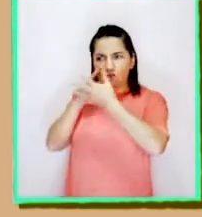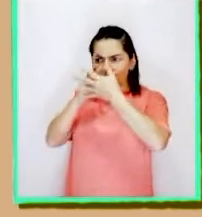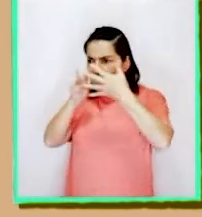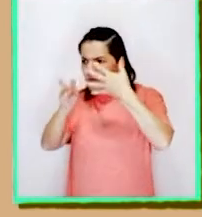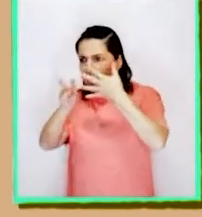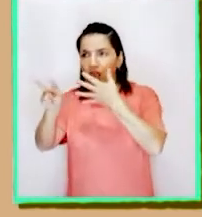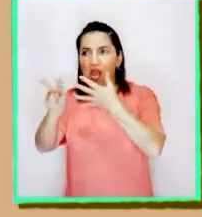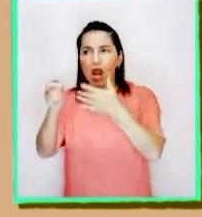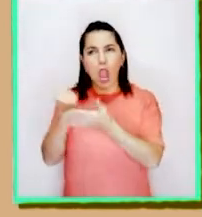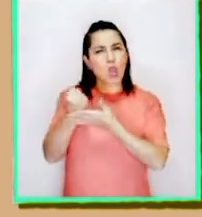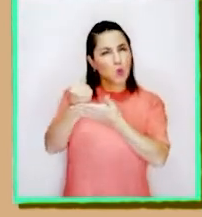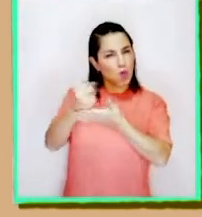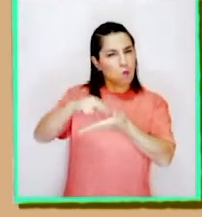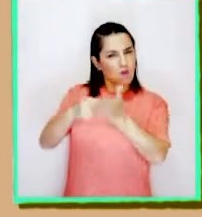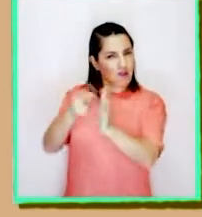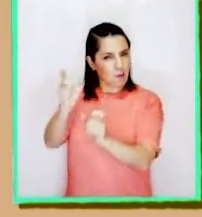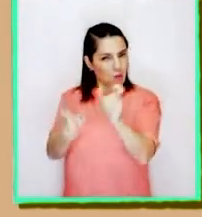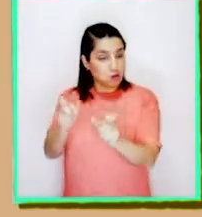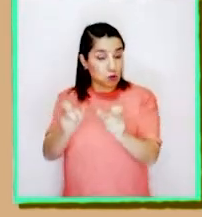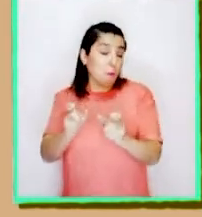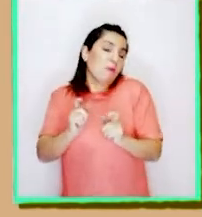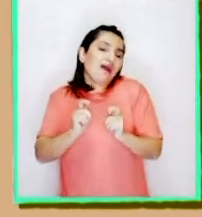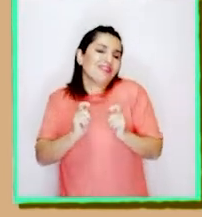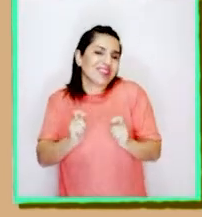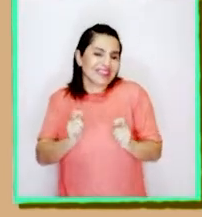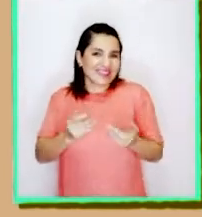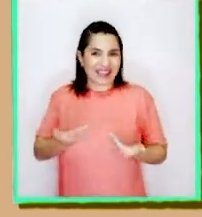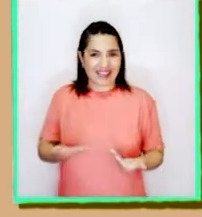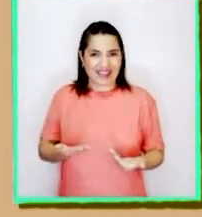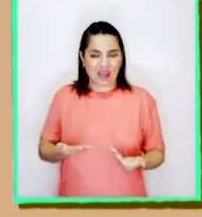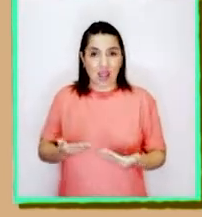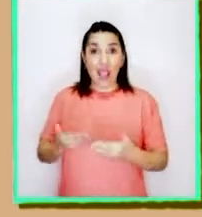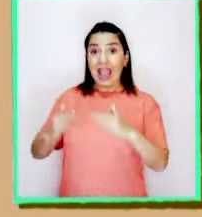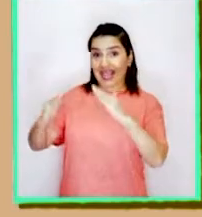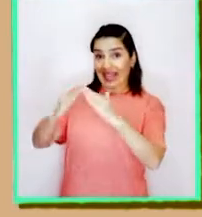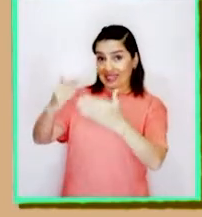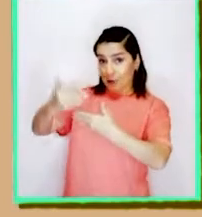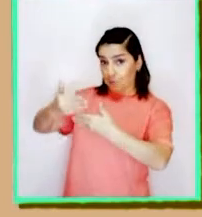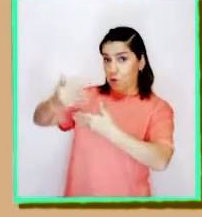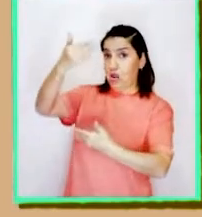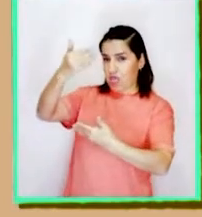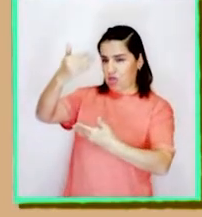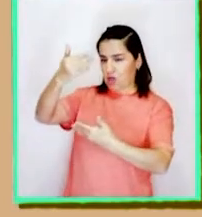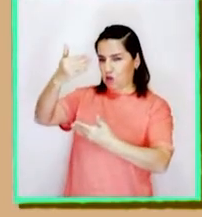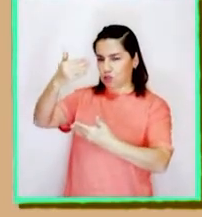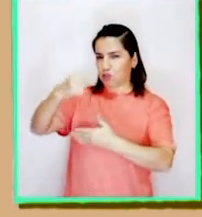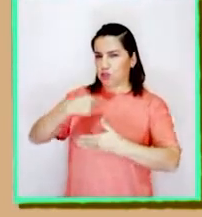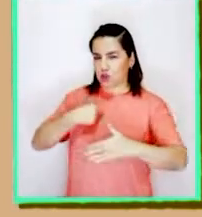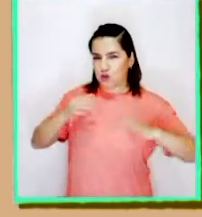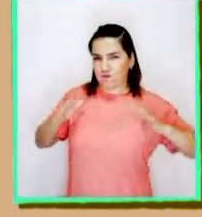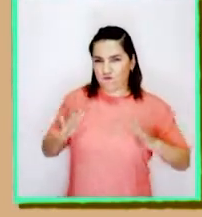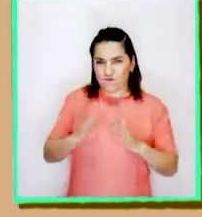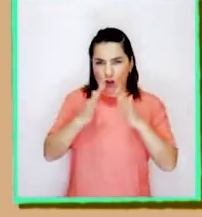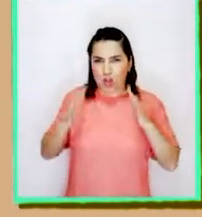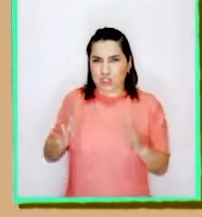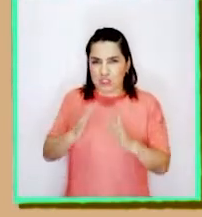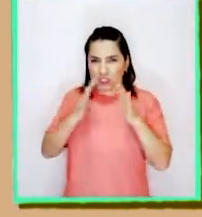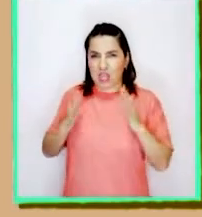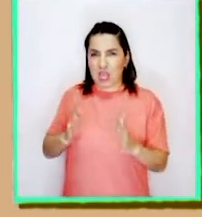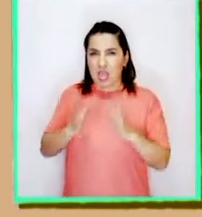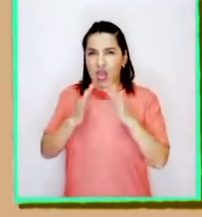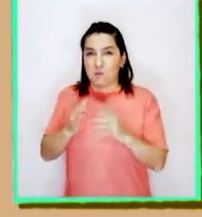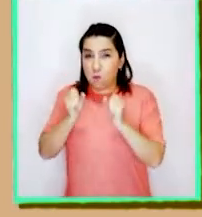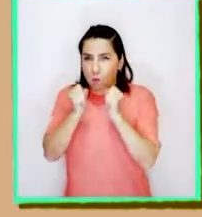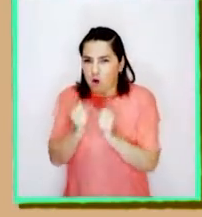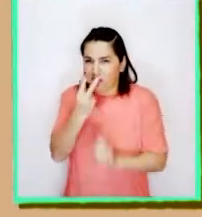poder ayudar en algún problema? ¡Vamos a intentarlo! Aquí hay una muralla de una casa. Voy a esforzarme para